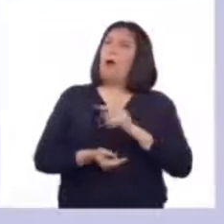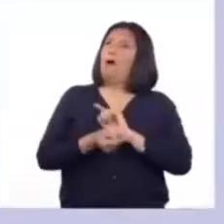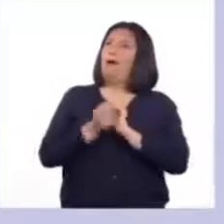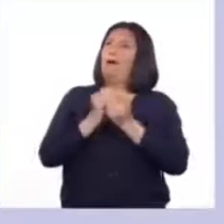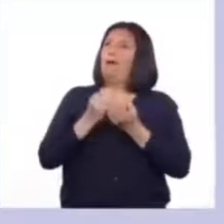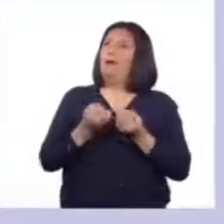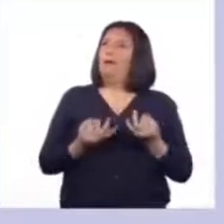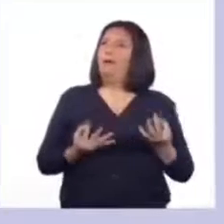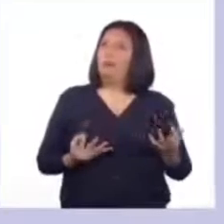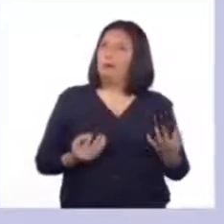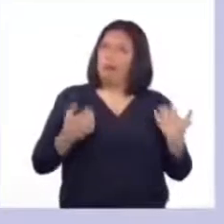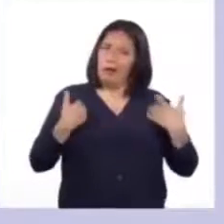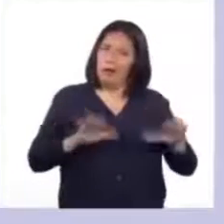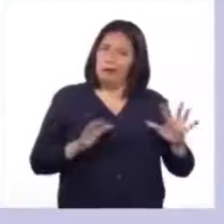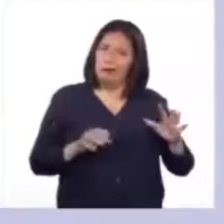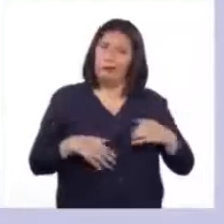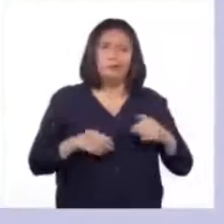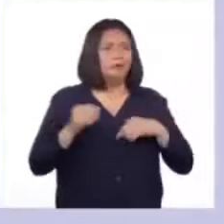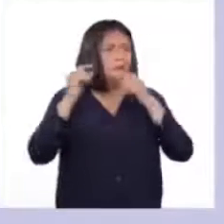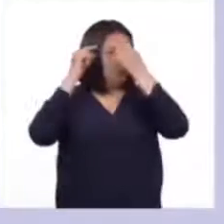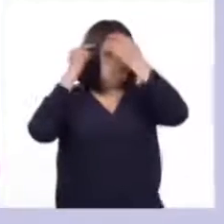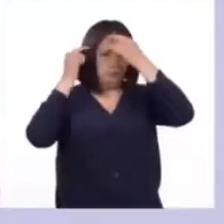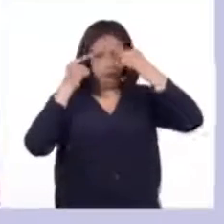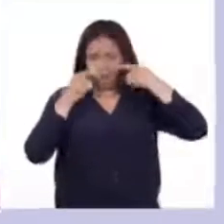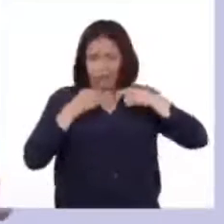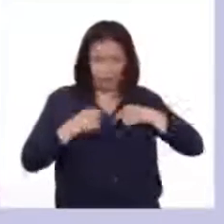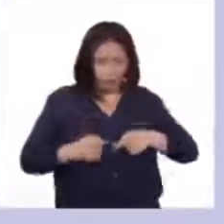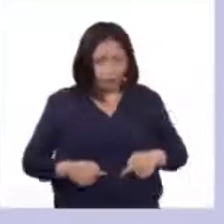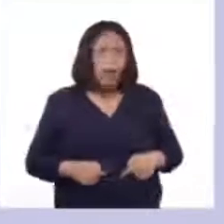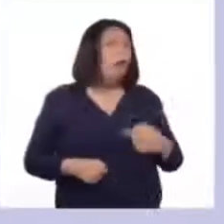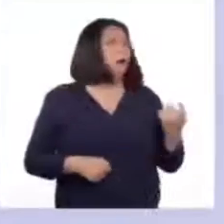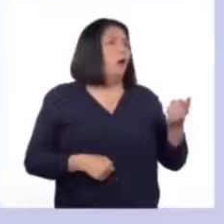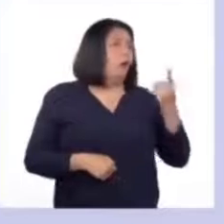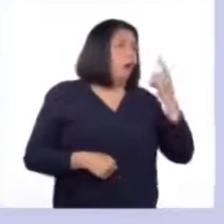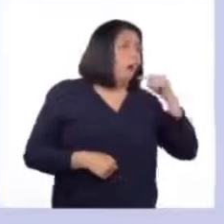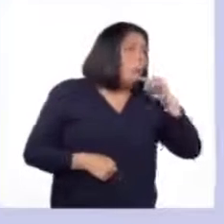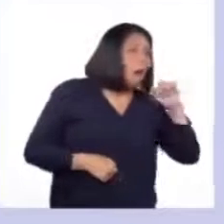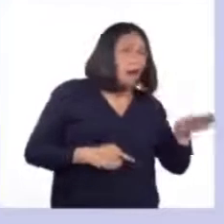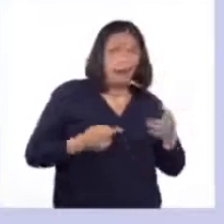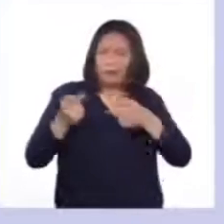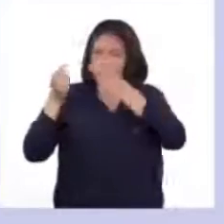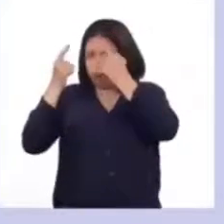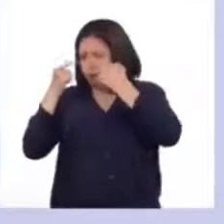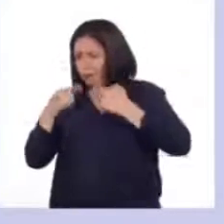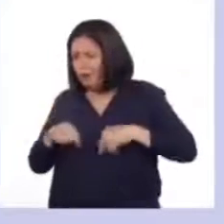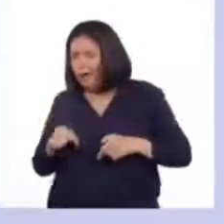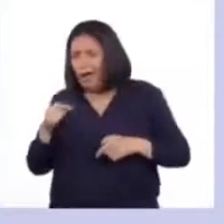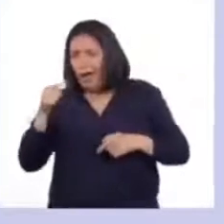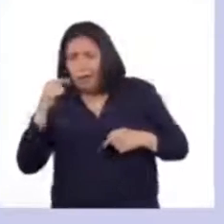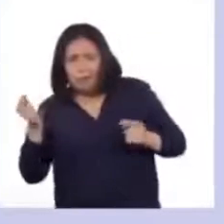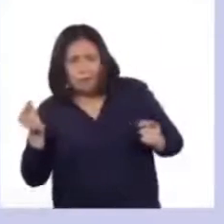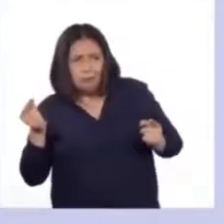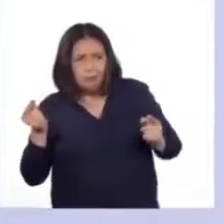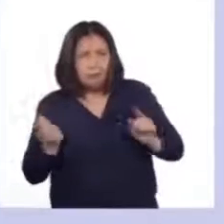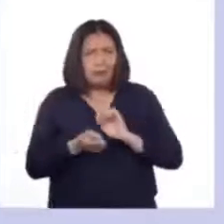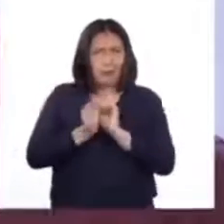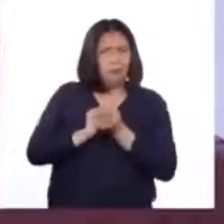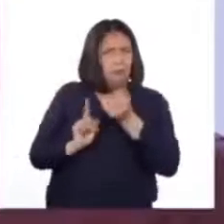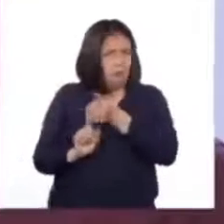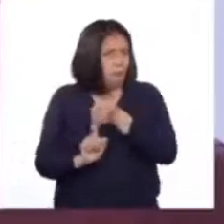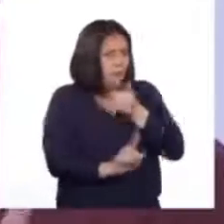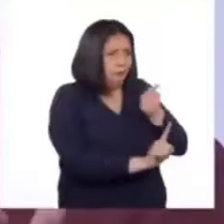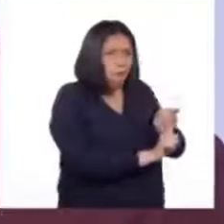Pero así como los viajes de las hormonas son distintos entre los hombres y mujeres, también debe haber cambios específicos para cada uno, ¿verdad?